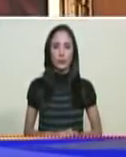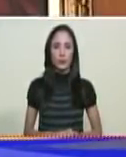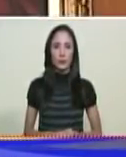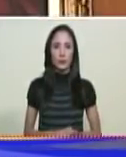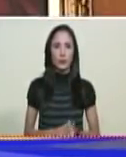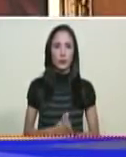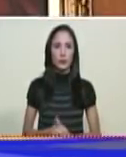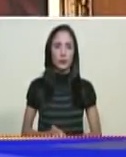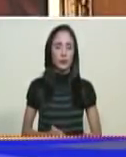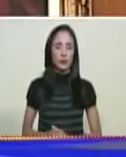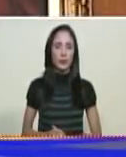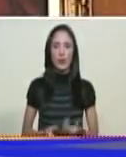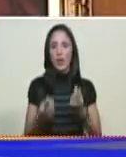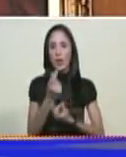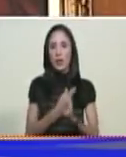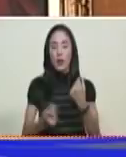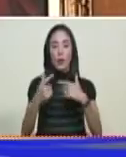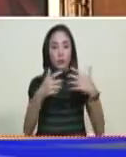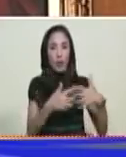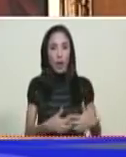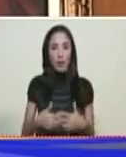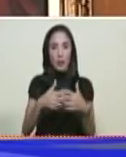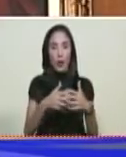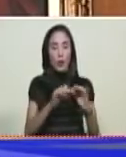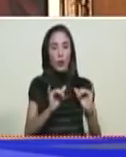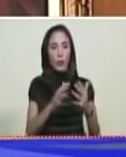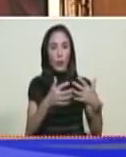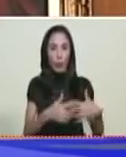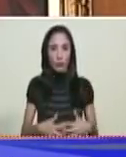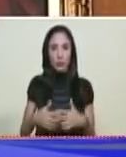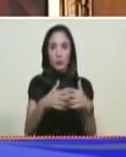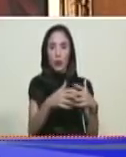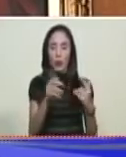A los inversionistas de los Estados Unidos de Norteamérica,